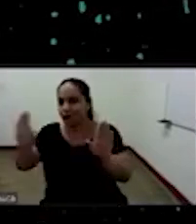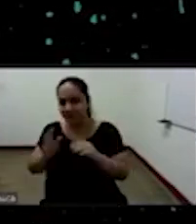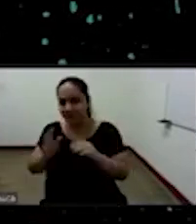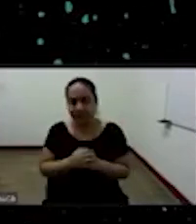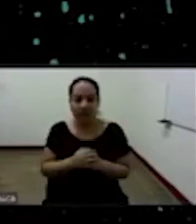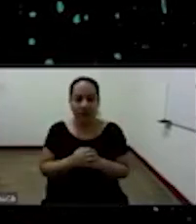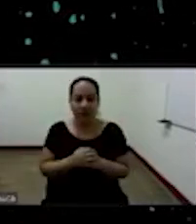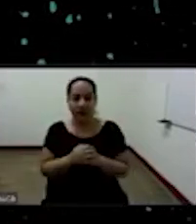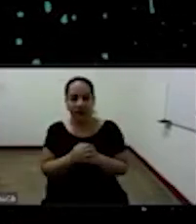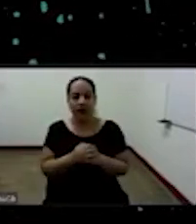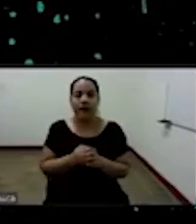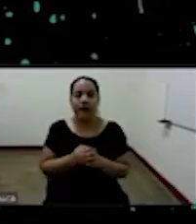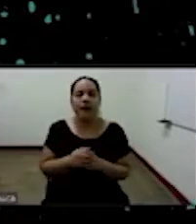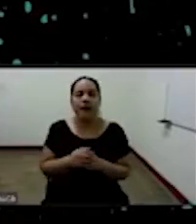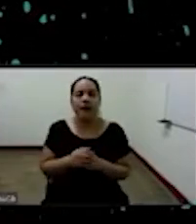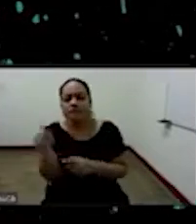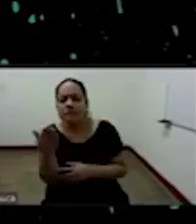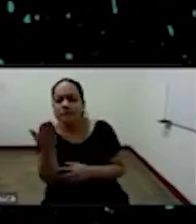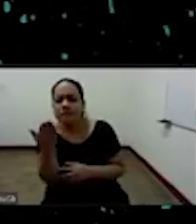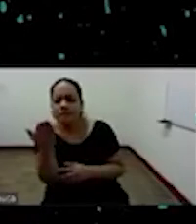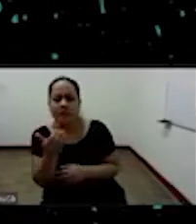por acá por ejemplo a ver